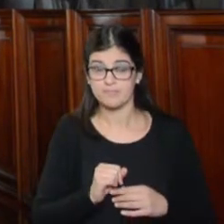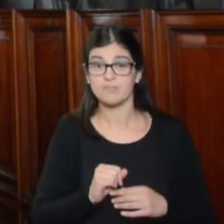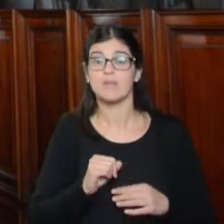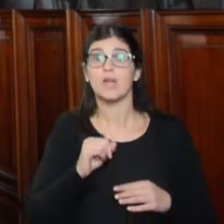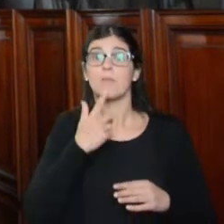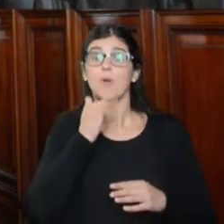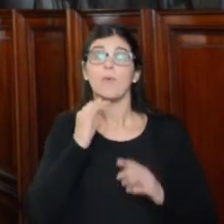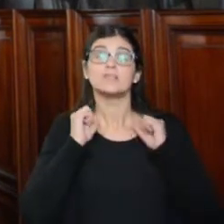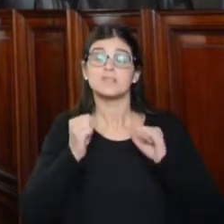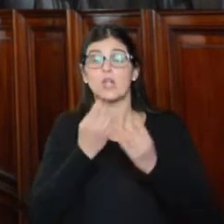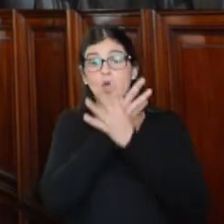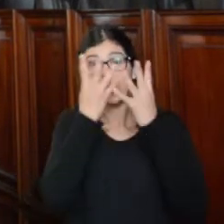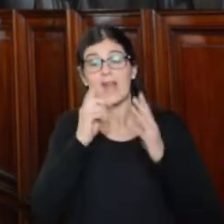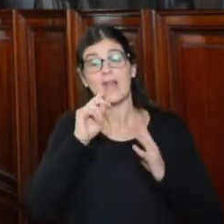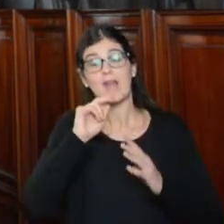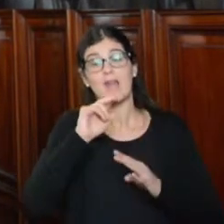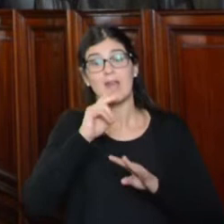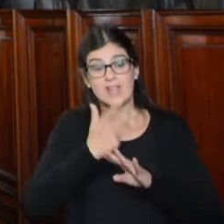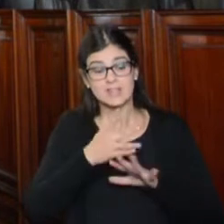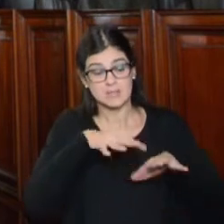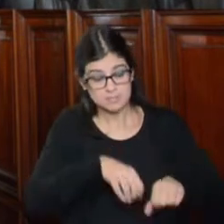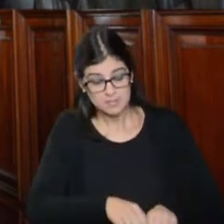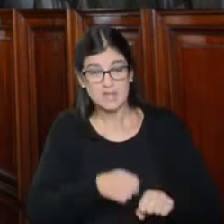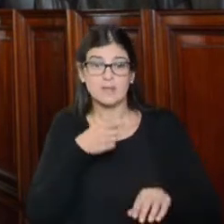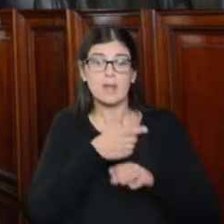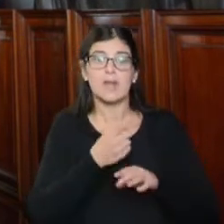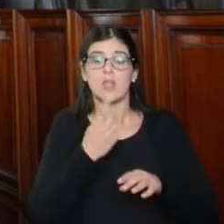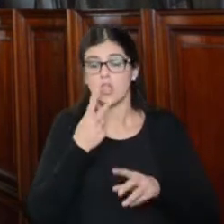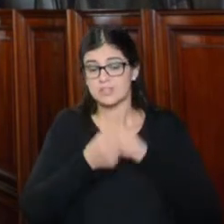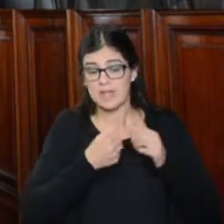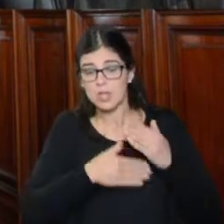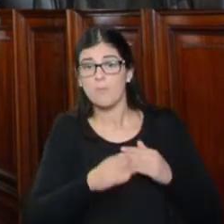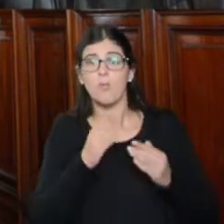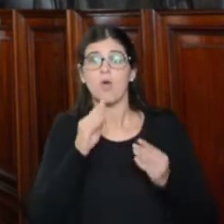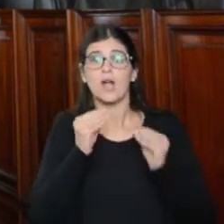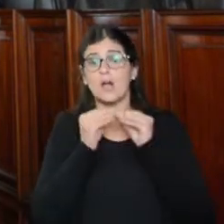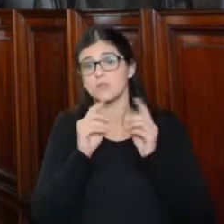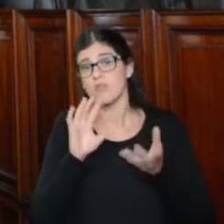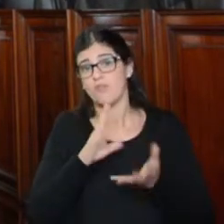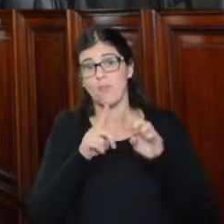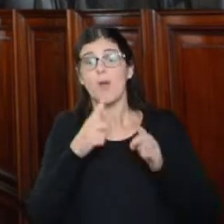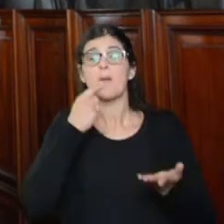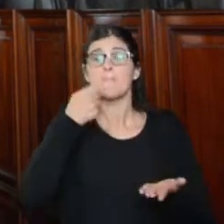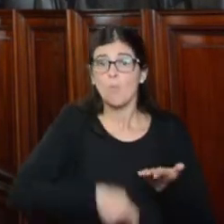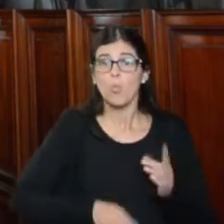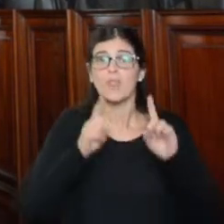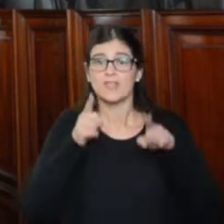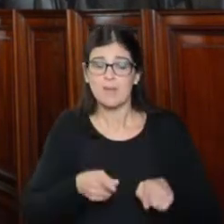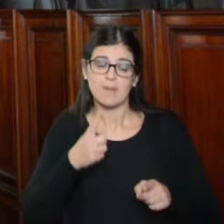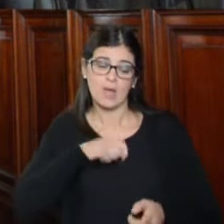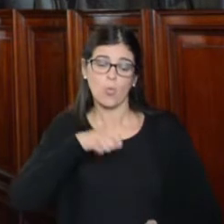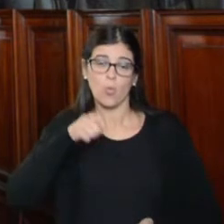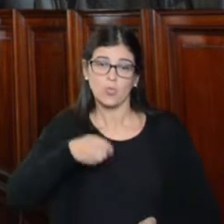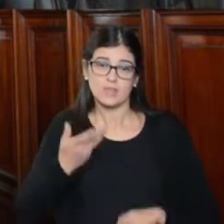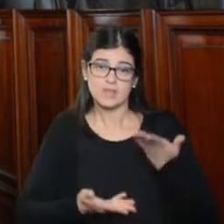En el caso del secretario general, es la tercera detención e imputación en menos de dos años por hechos similares. También la imposición de multas mediante la justicia